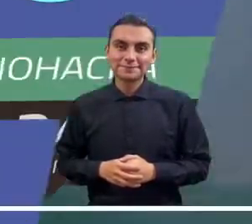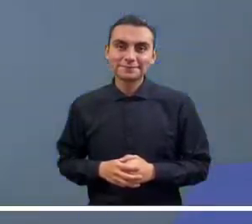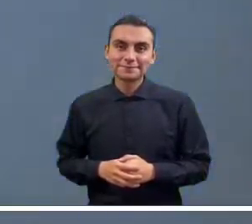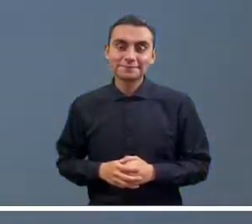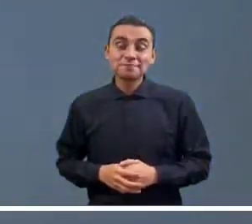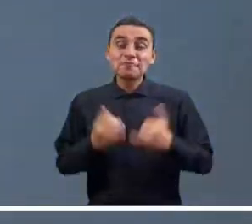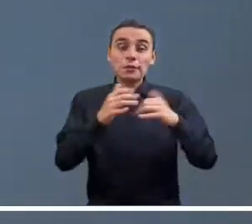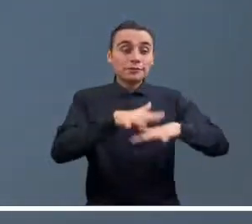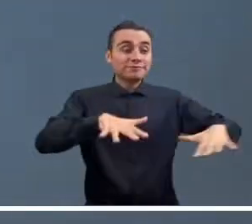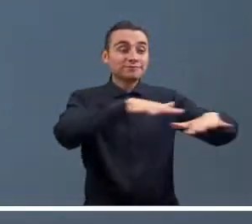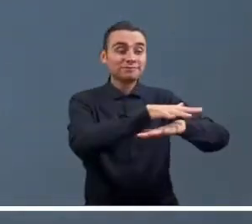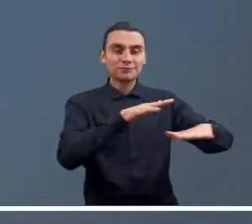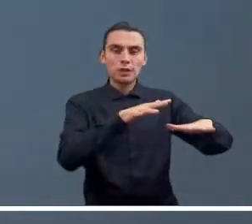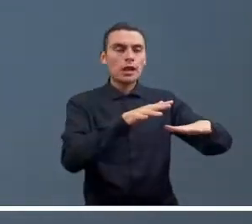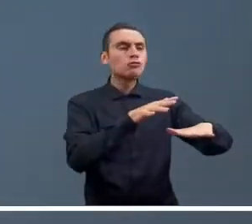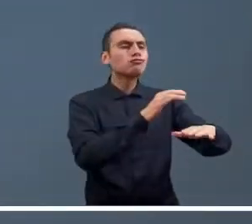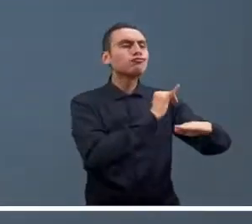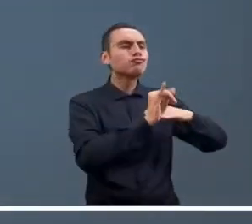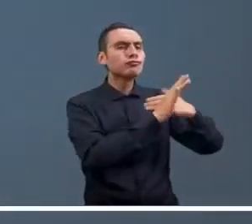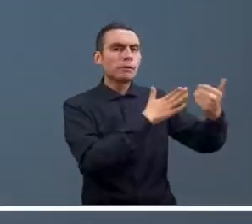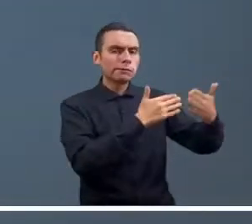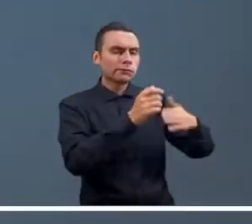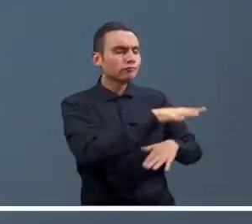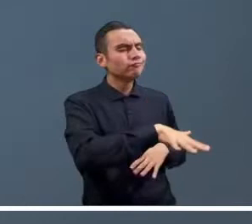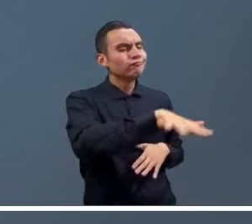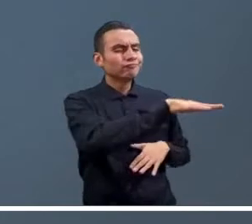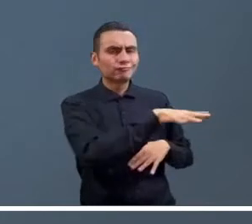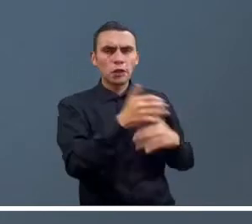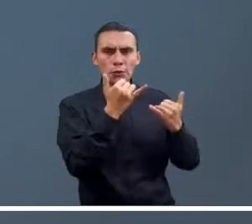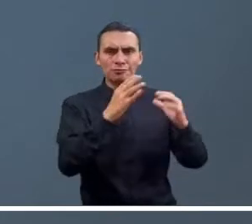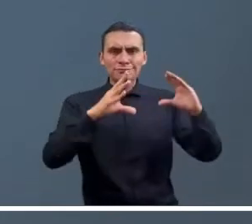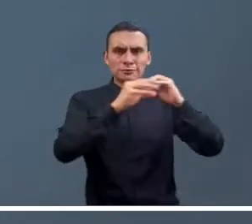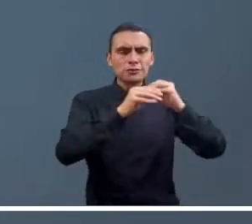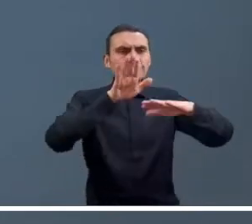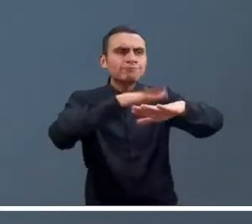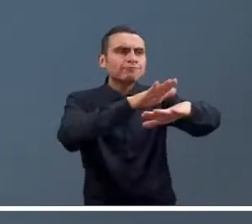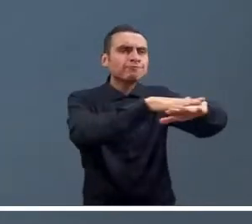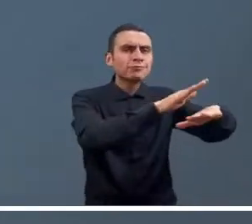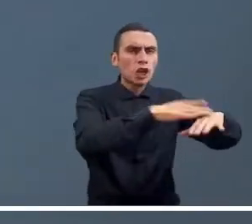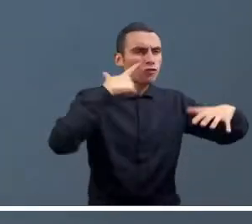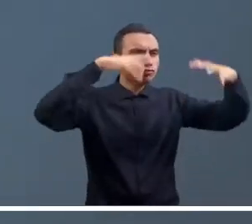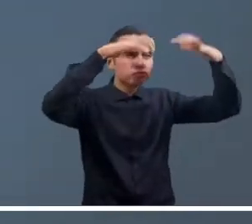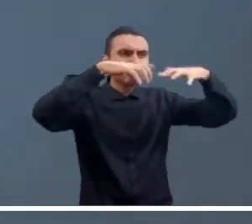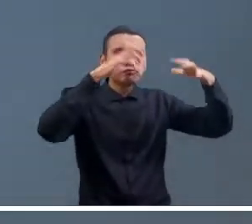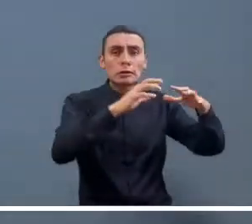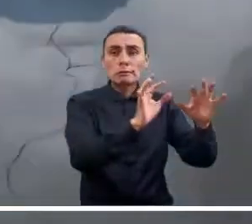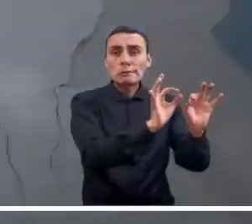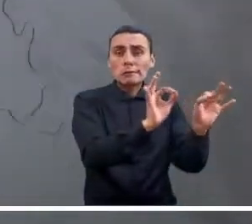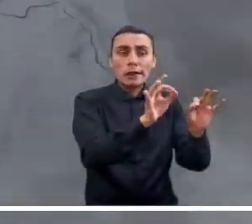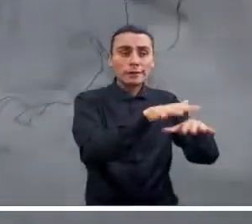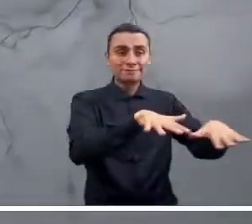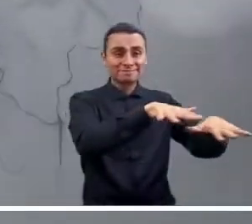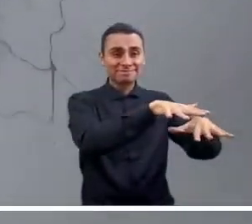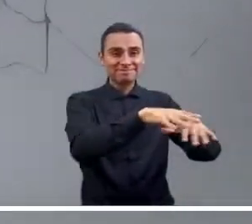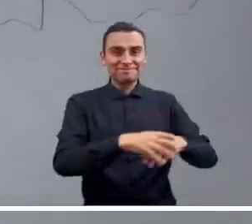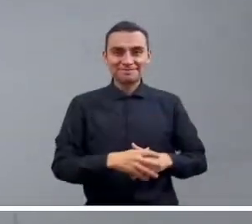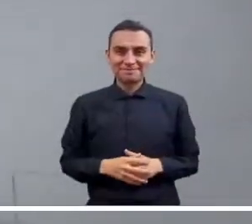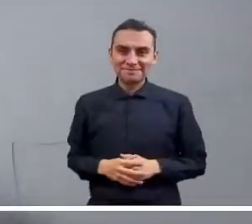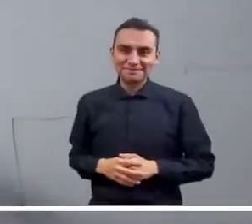Ahora visitemos el archipiélago de San Andrés y Providencia, que promete una noche sin lluvias importantes en el área.